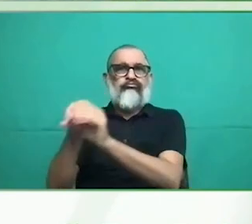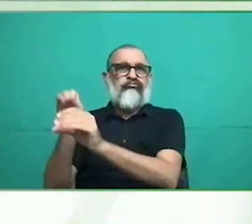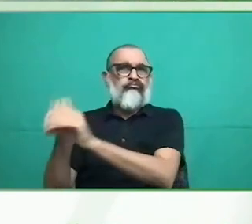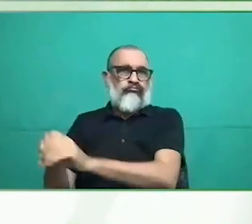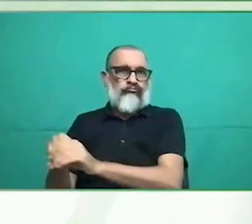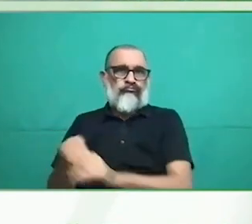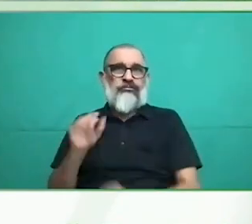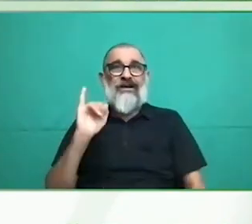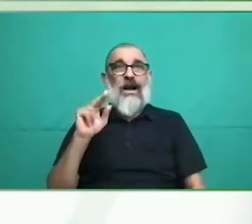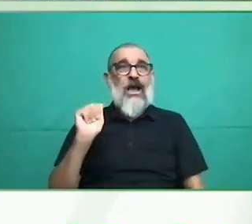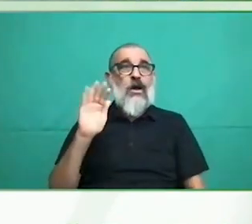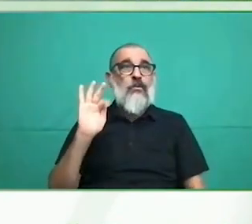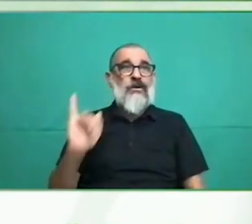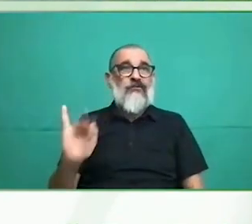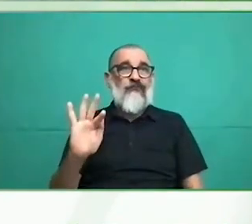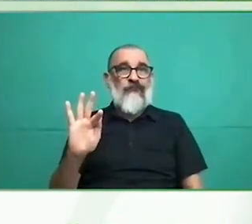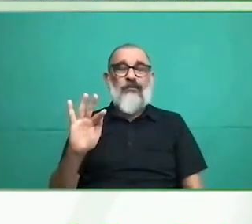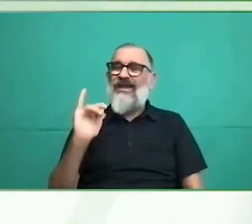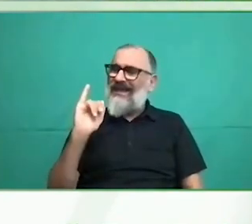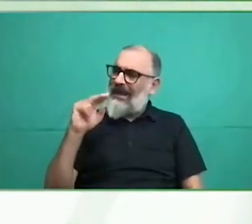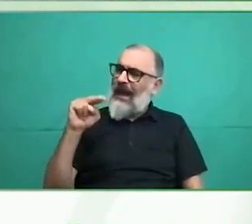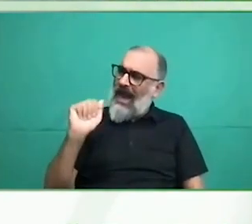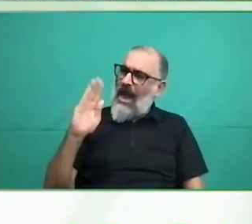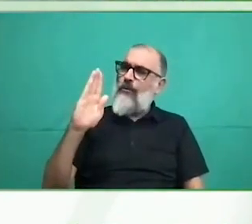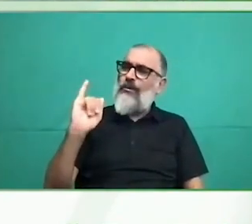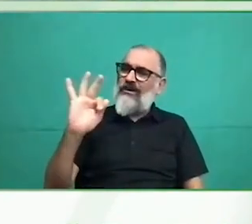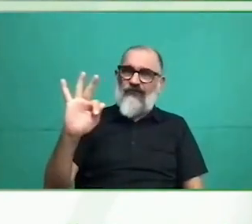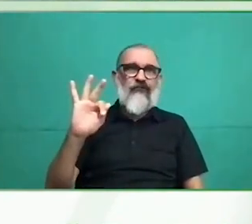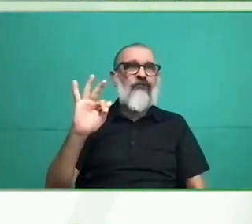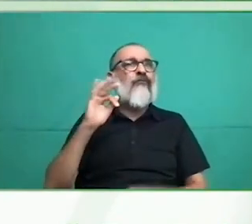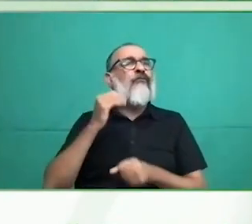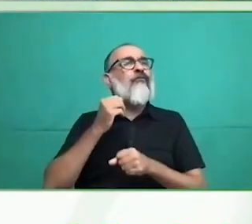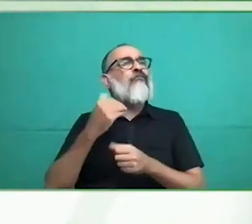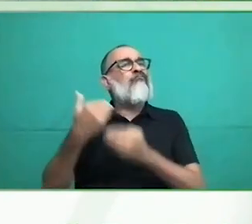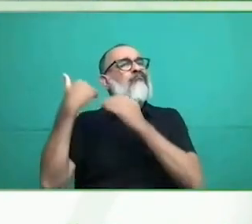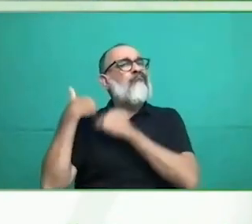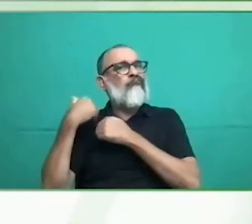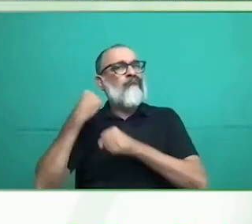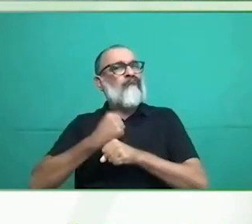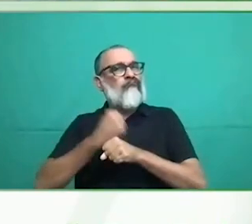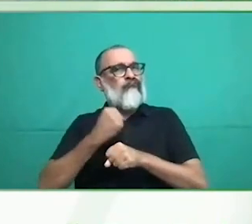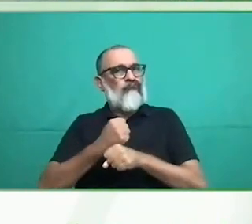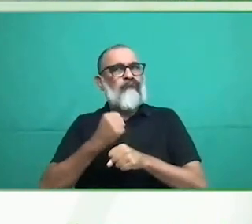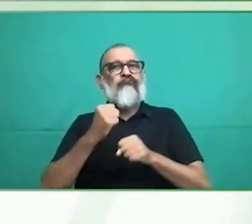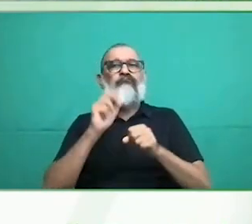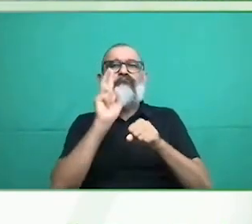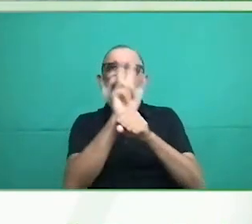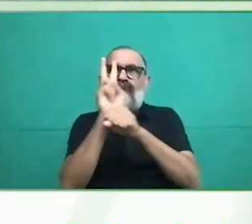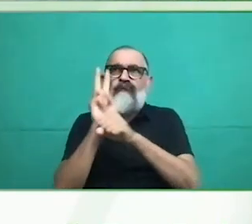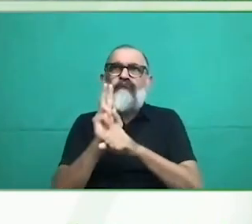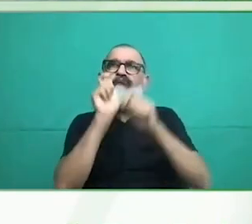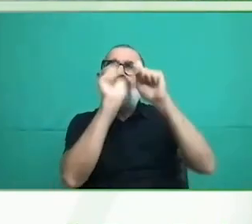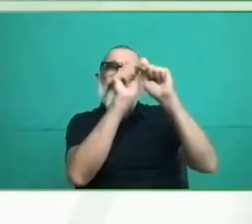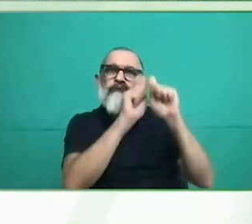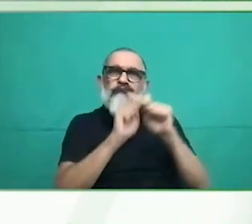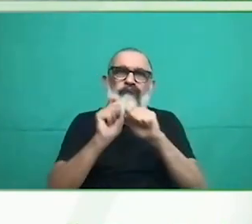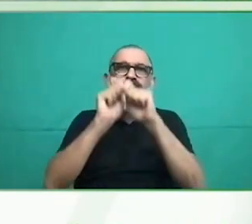¿no? Y ellos mismos se trasladan a su trabajo. Esto ha sido un trabajo del equipo